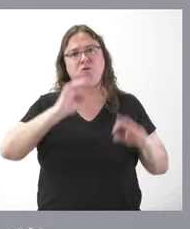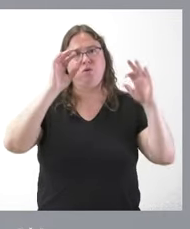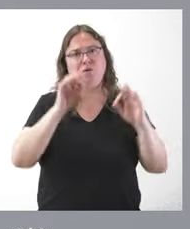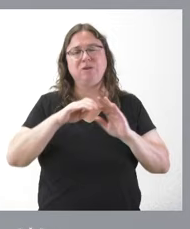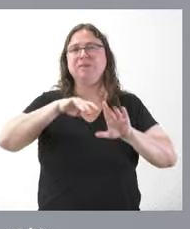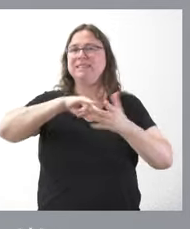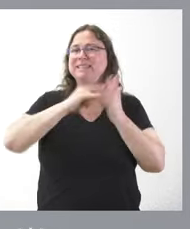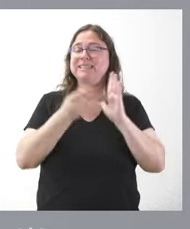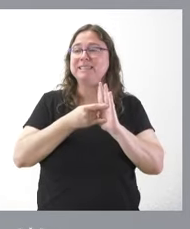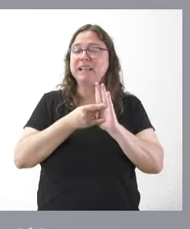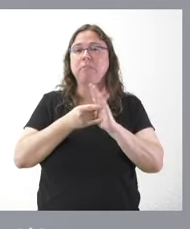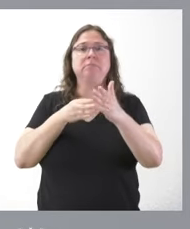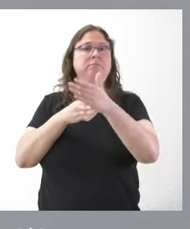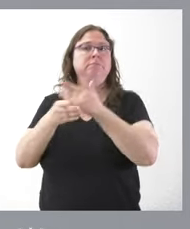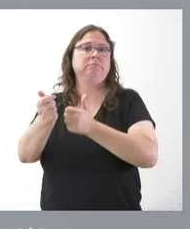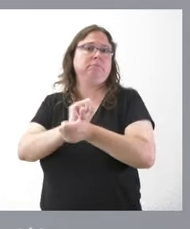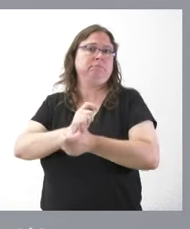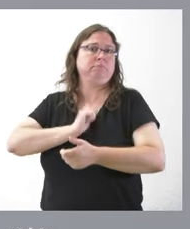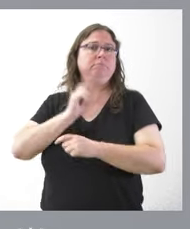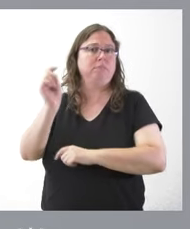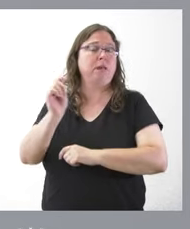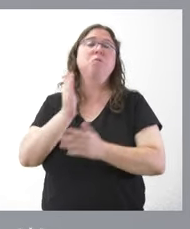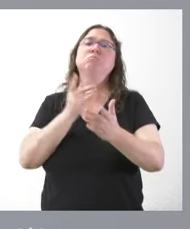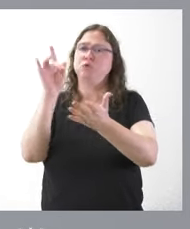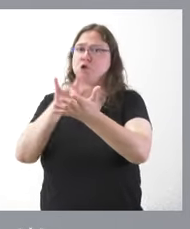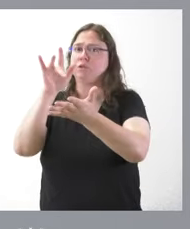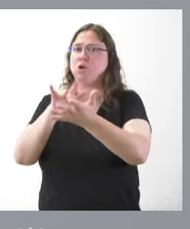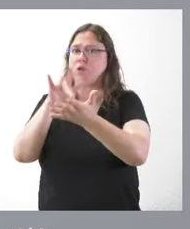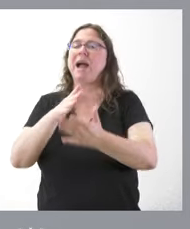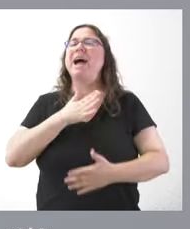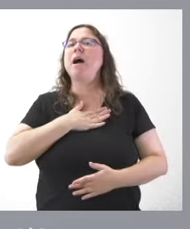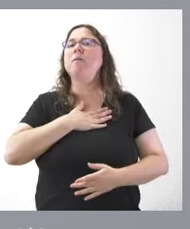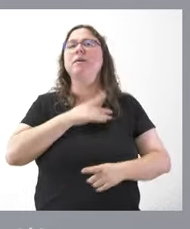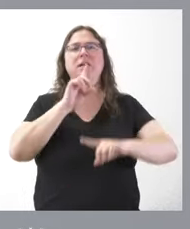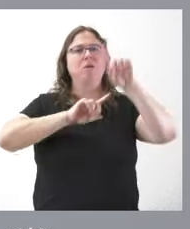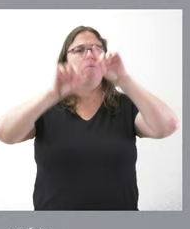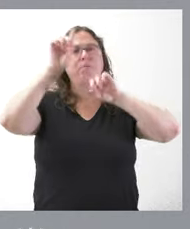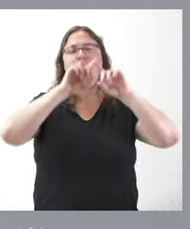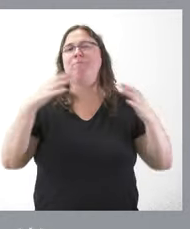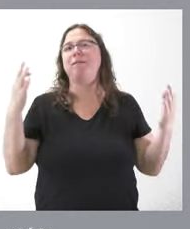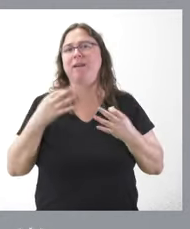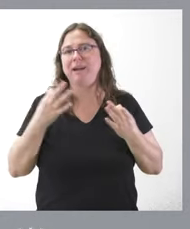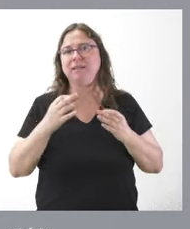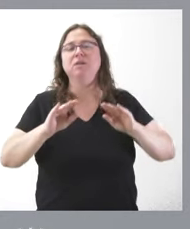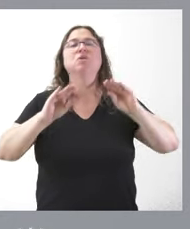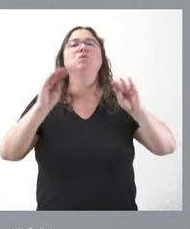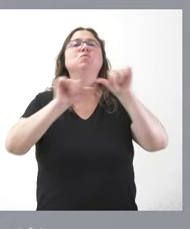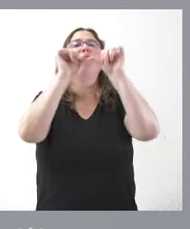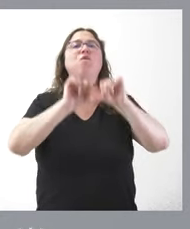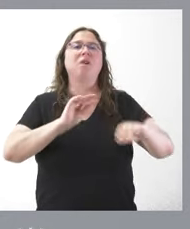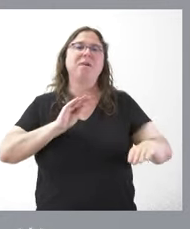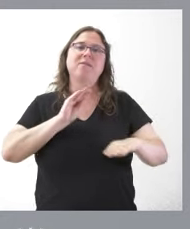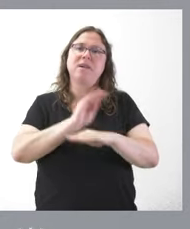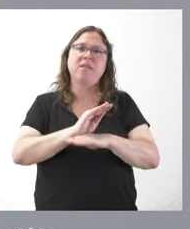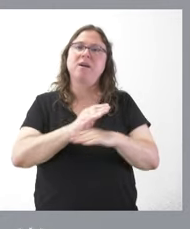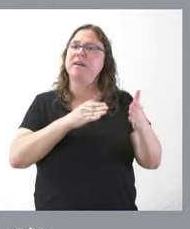financiación del BEI hemos ido en otras ocasiones lo iremos en otra ocasión a mí lo que me preocupa no son estas fórmulas de financiación a través del BEI me